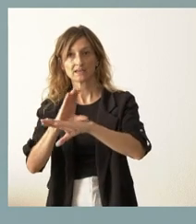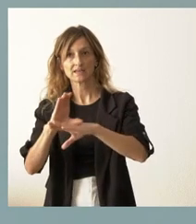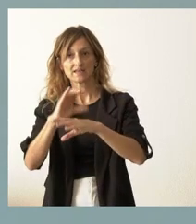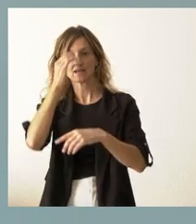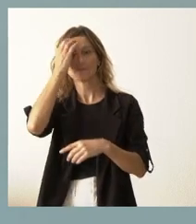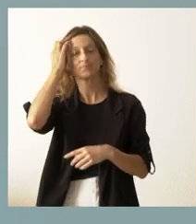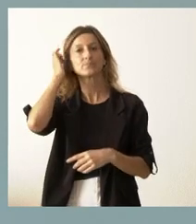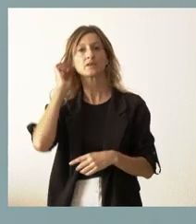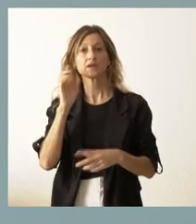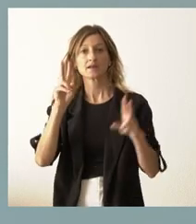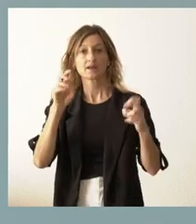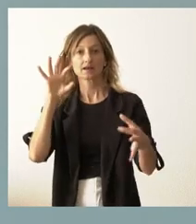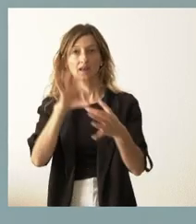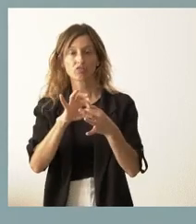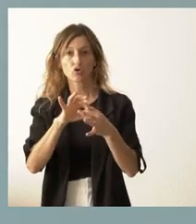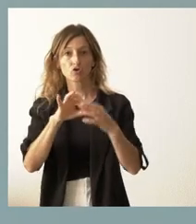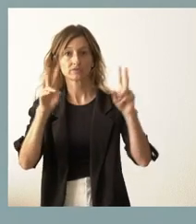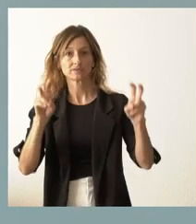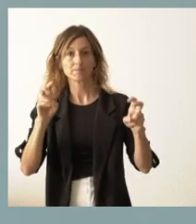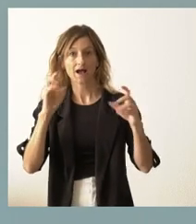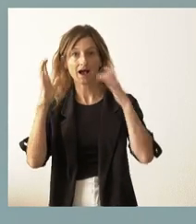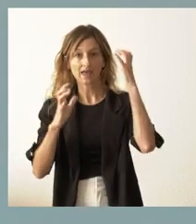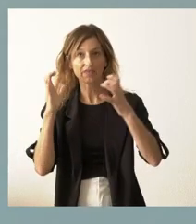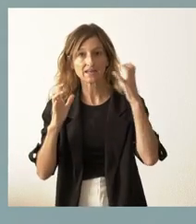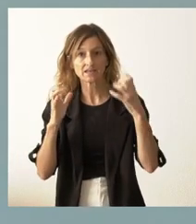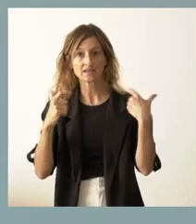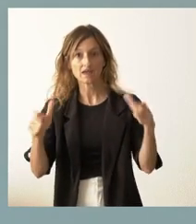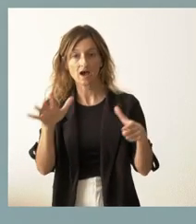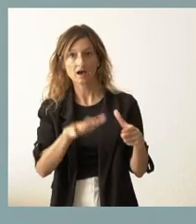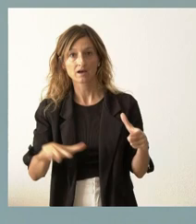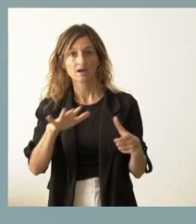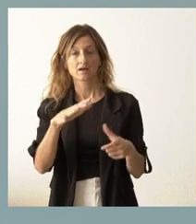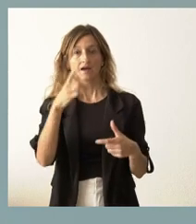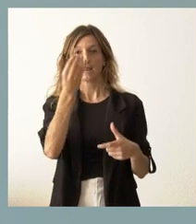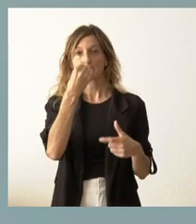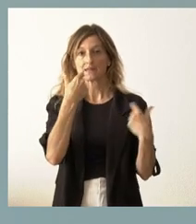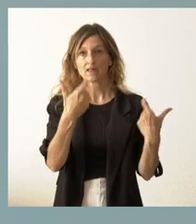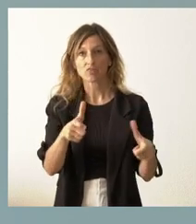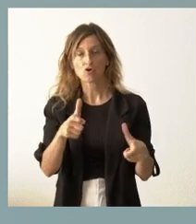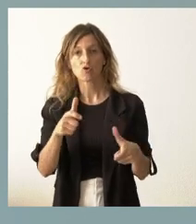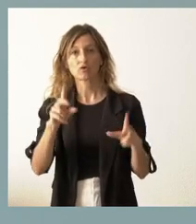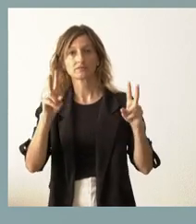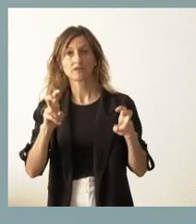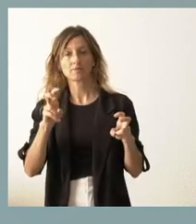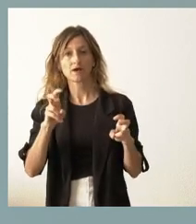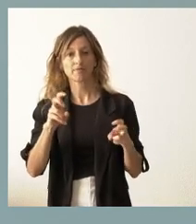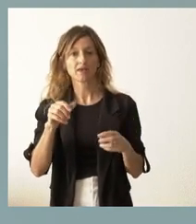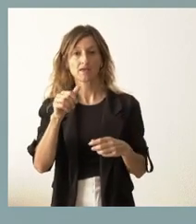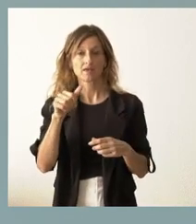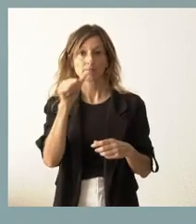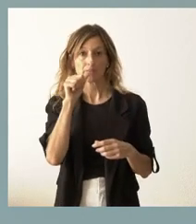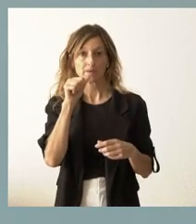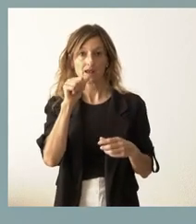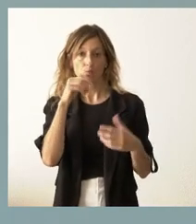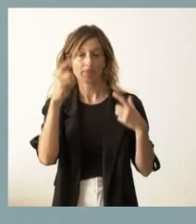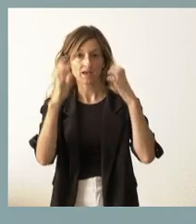lo que tiene que ver con el apoyo a las explotaciones ganaderas, todo lo que tiene que ver con la alimentación, la bebida del ganado, los abrevaderos